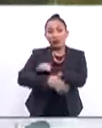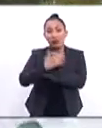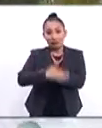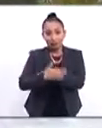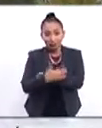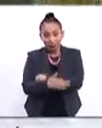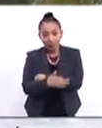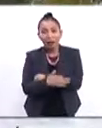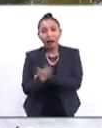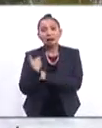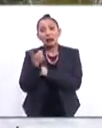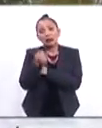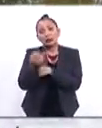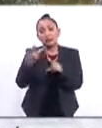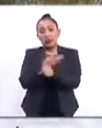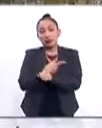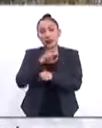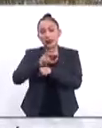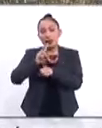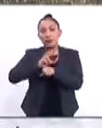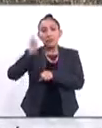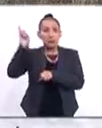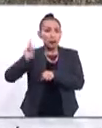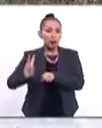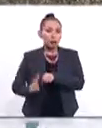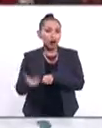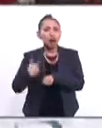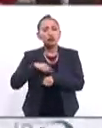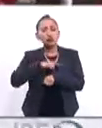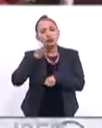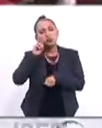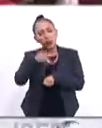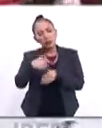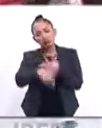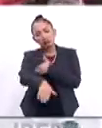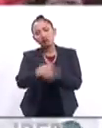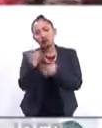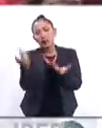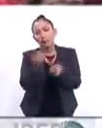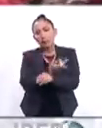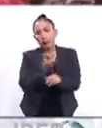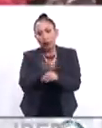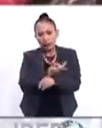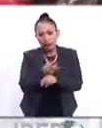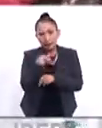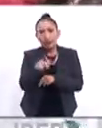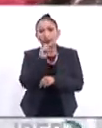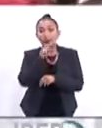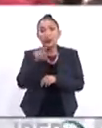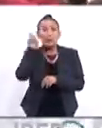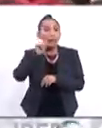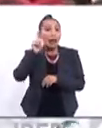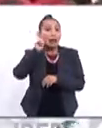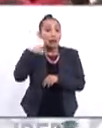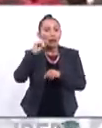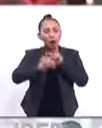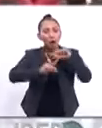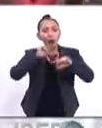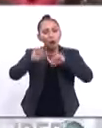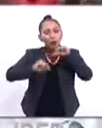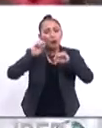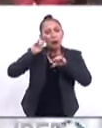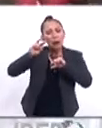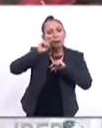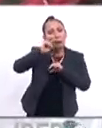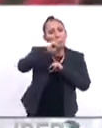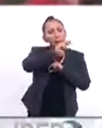tanto, así las cosas en Venezuela. Ana Cristina, estaremos informando durante este espacio y, por supuesto, también el día de mañana conforme se vayan